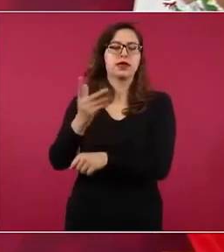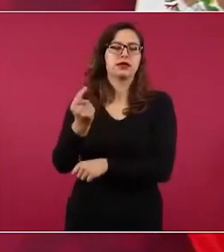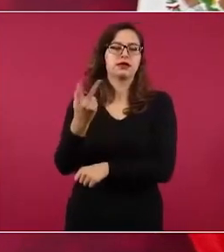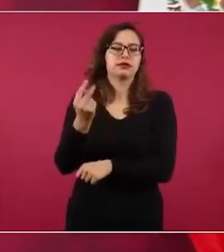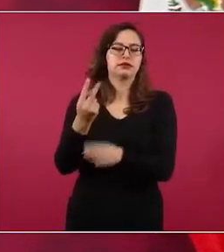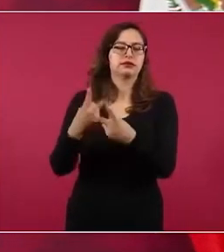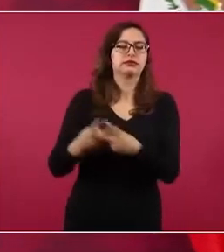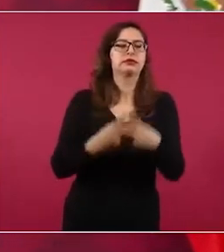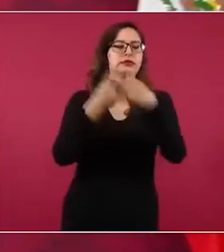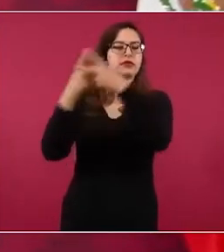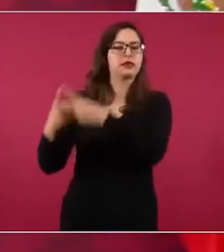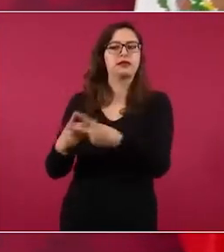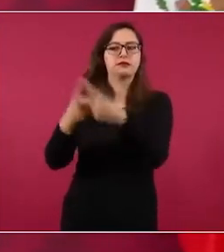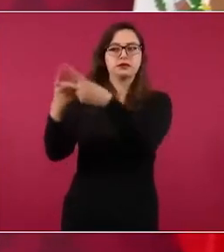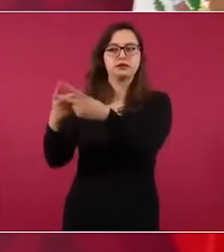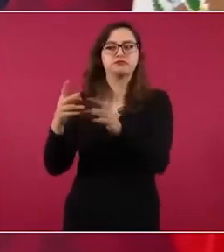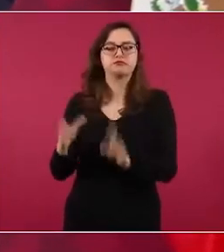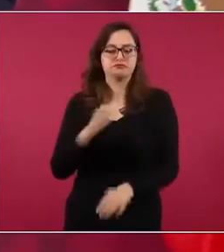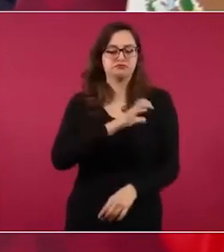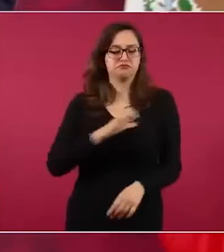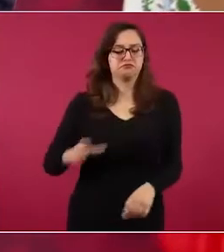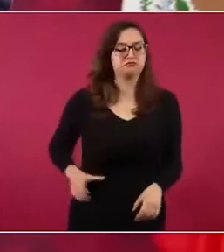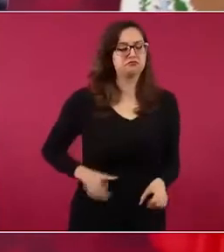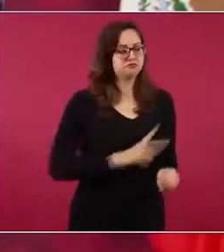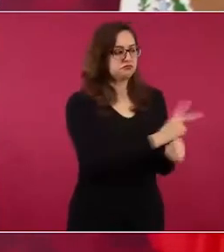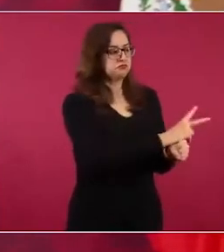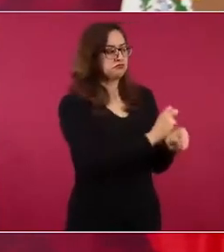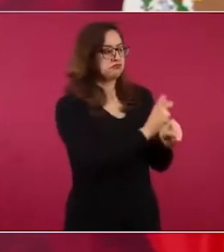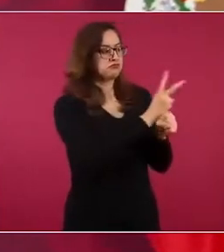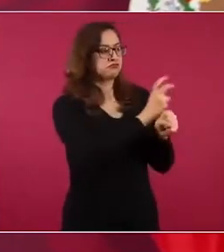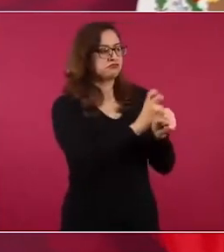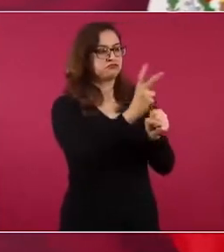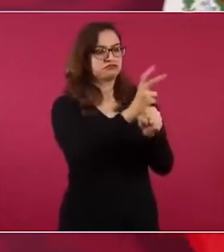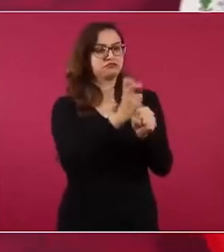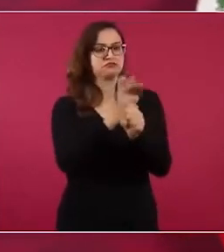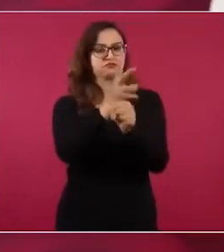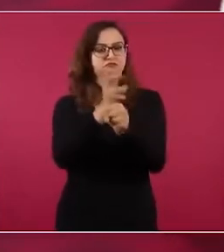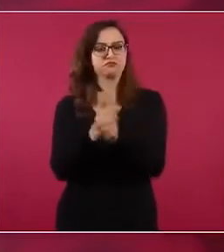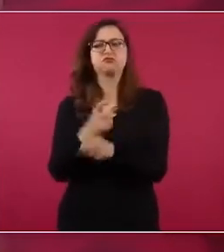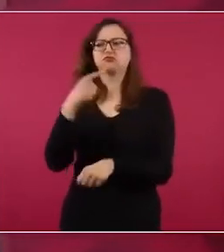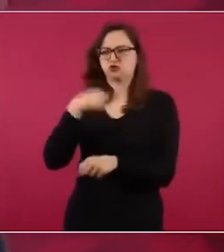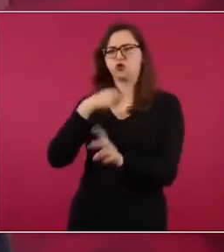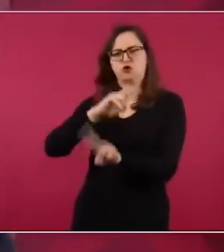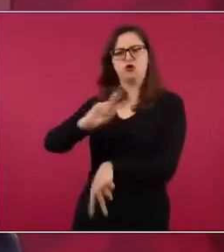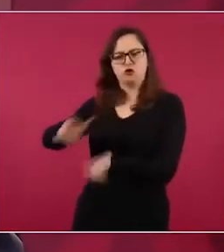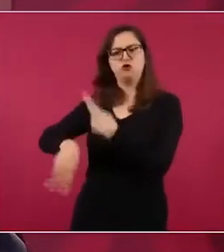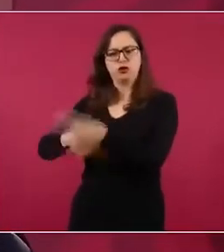Invitaron a los candidatos. Y a mí me tocó un día y fui.